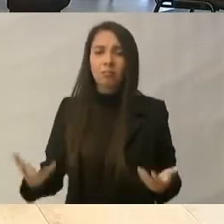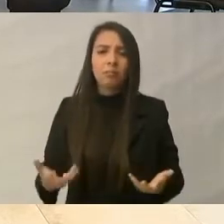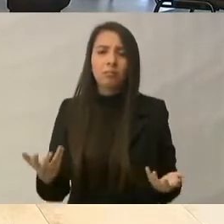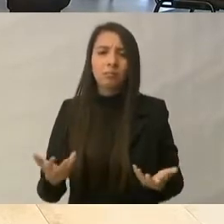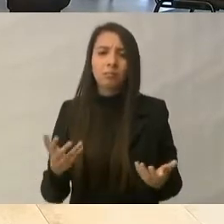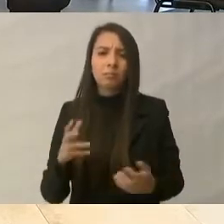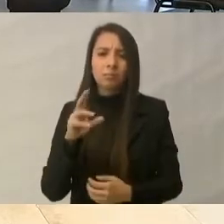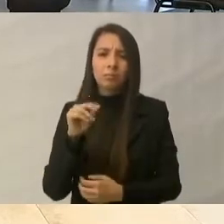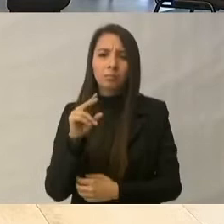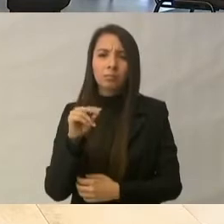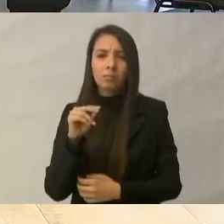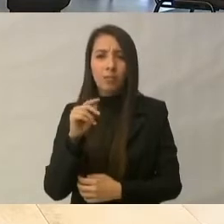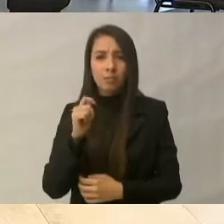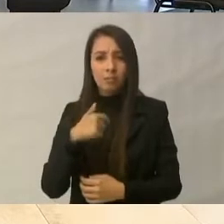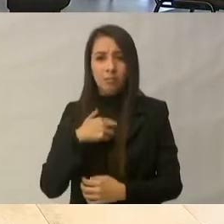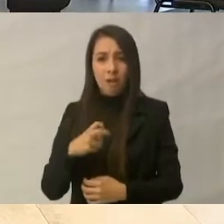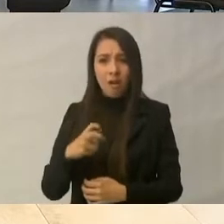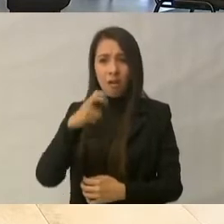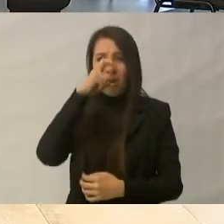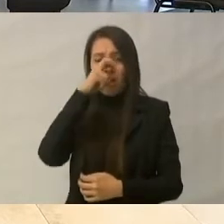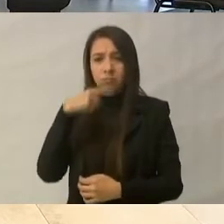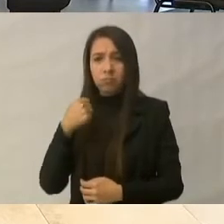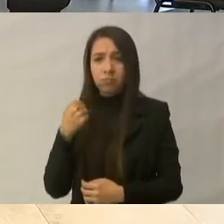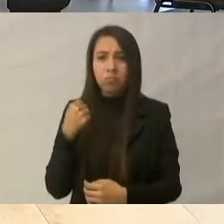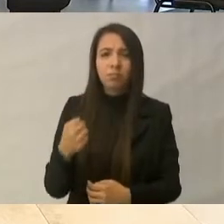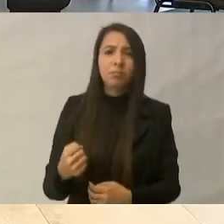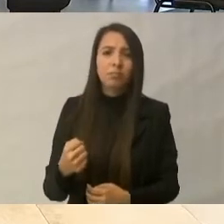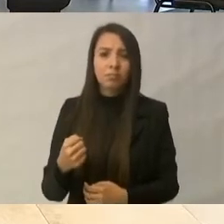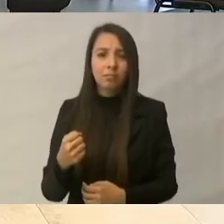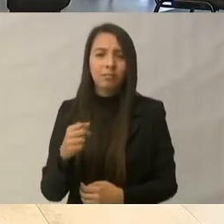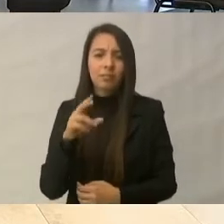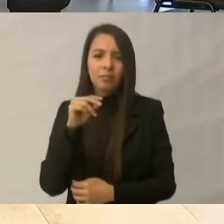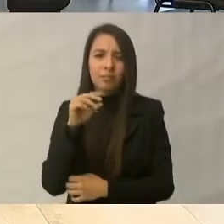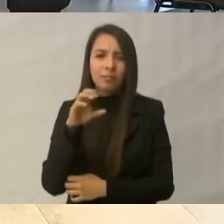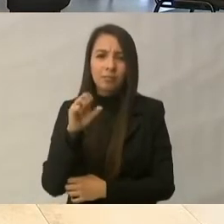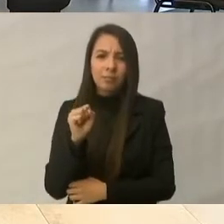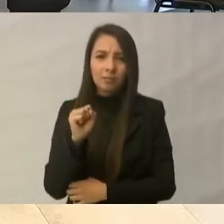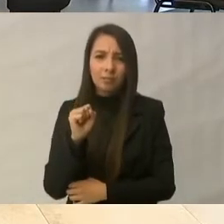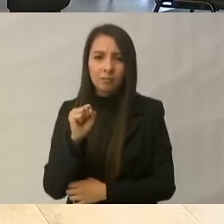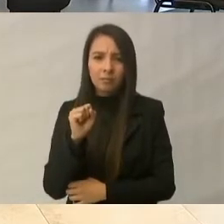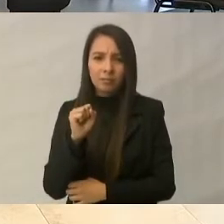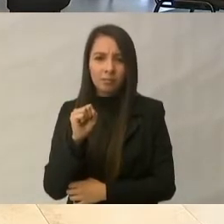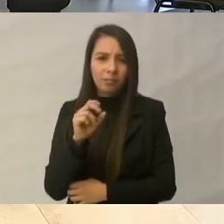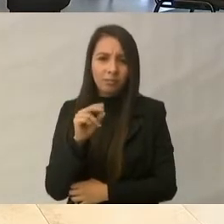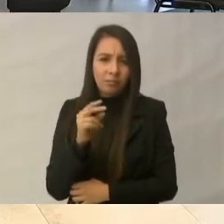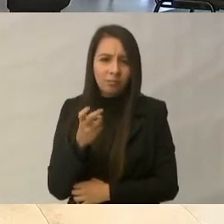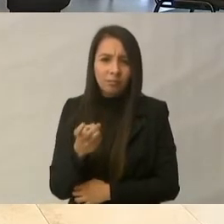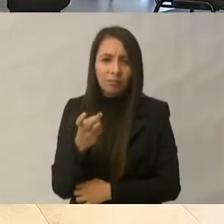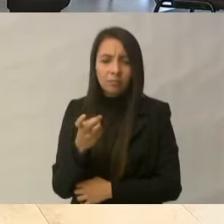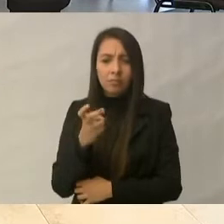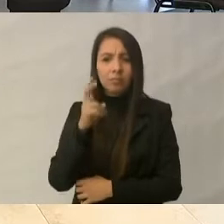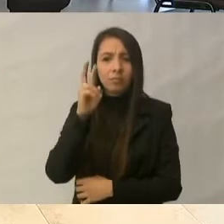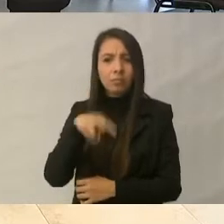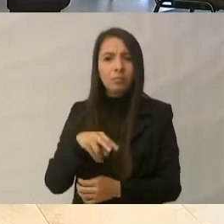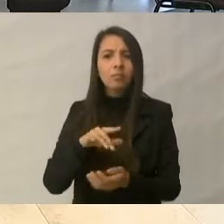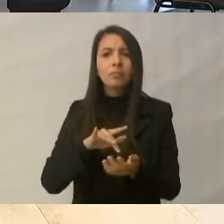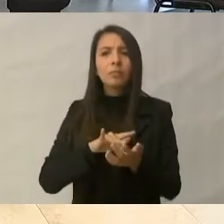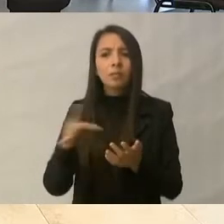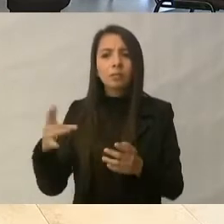la mano dura, no es por la dictadura, es por la democracia